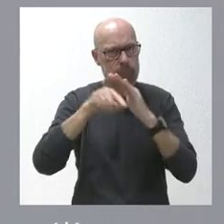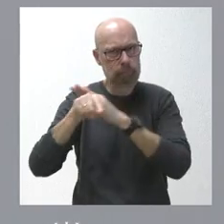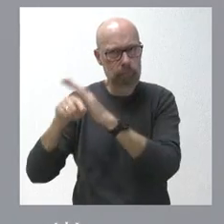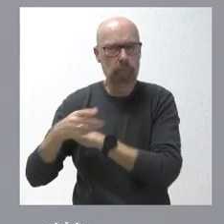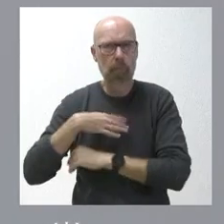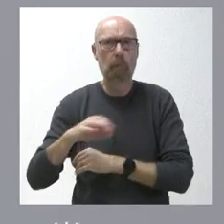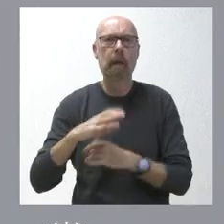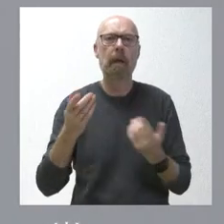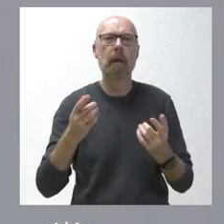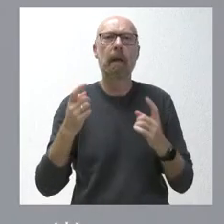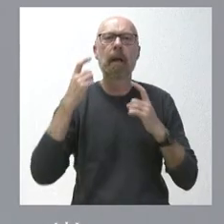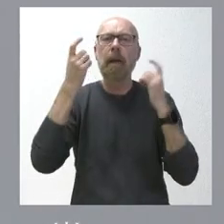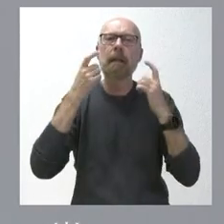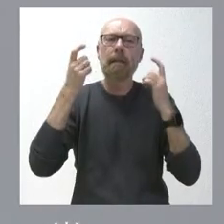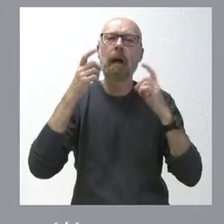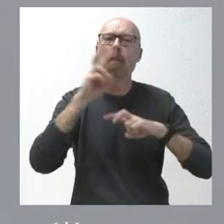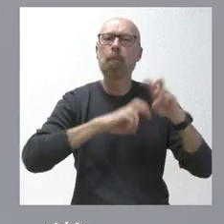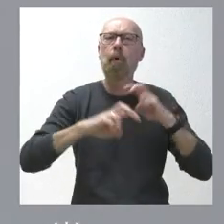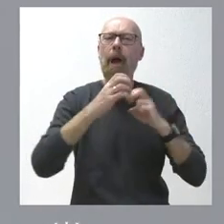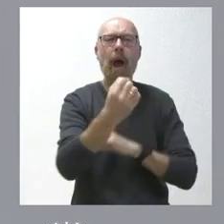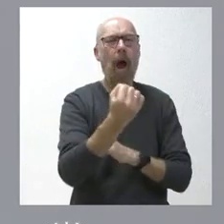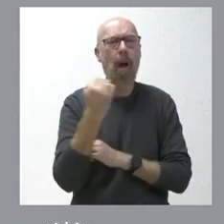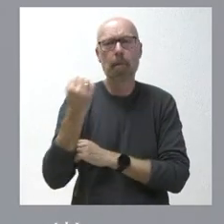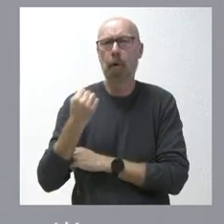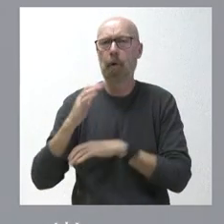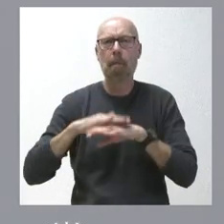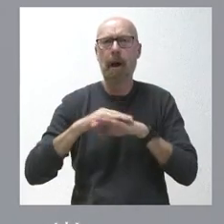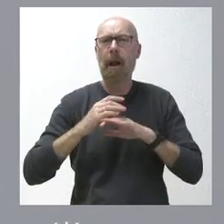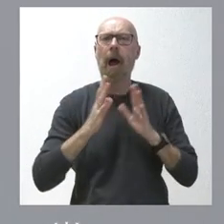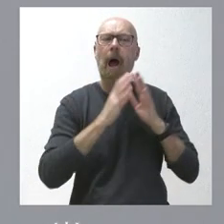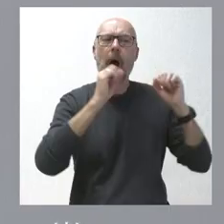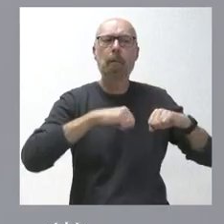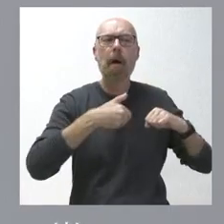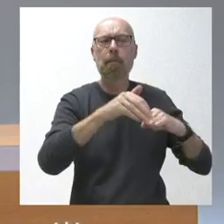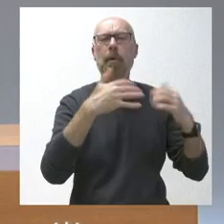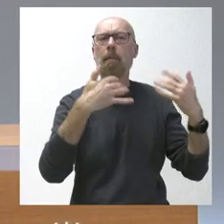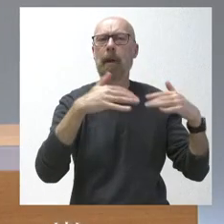buscar apoyos para la aprobación de los derechos de gasto el próximo miércoles.